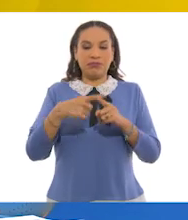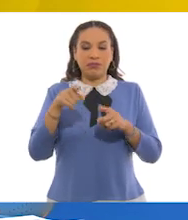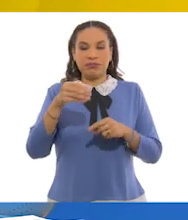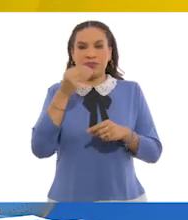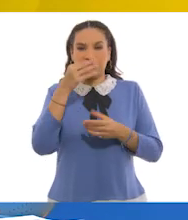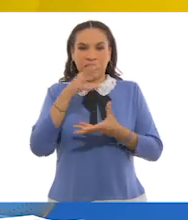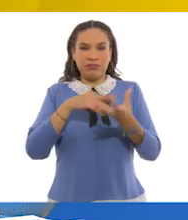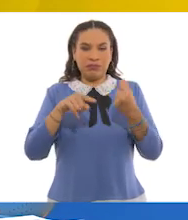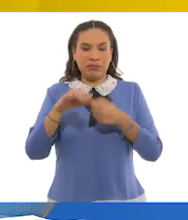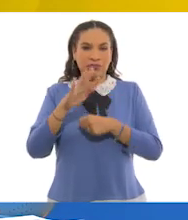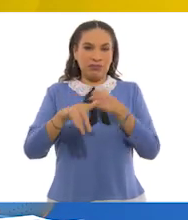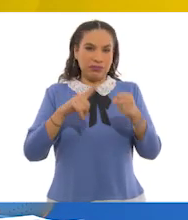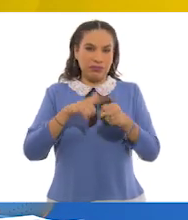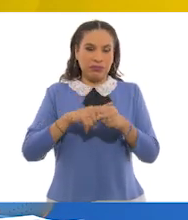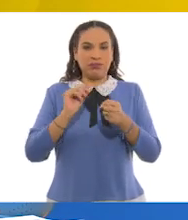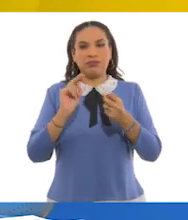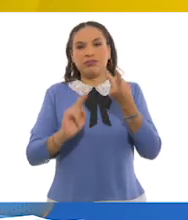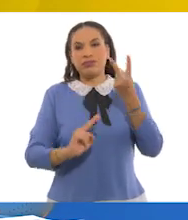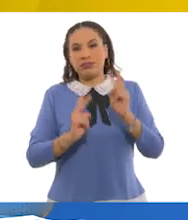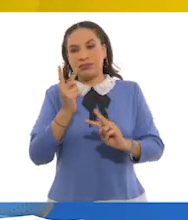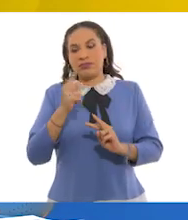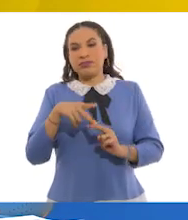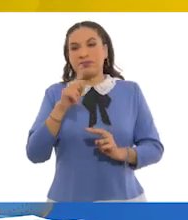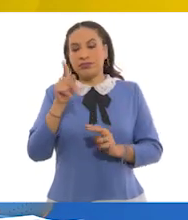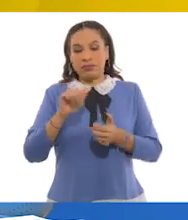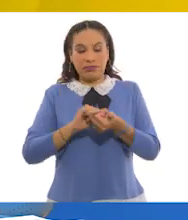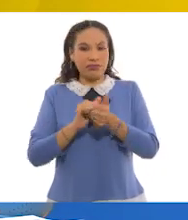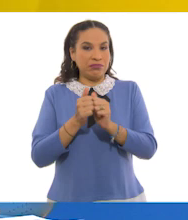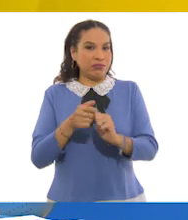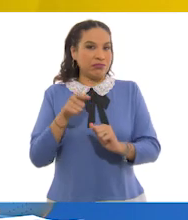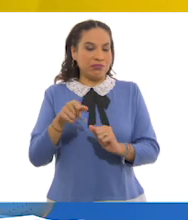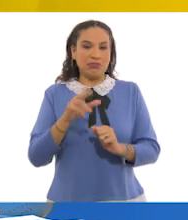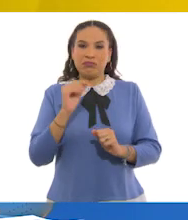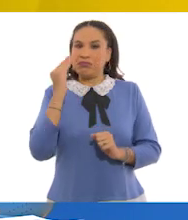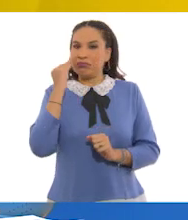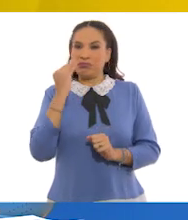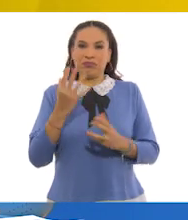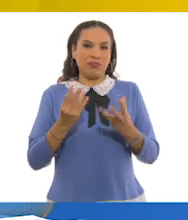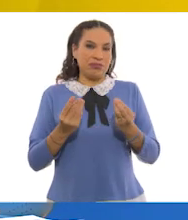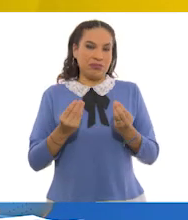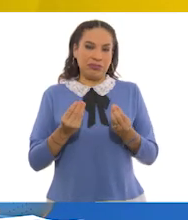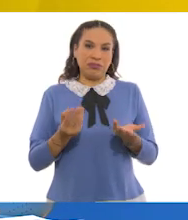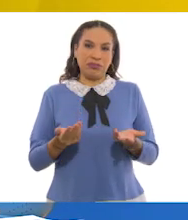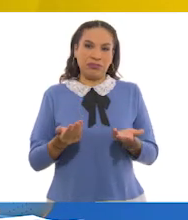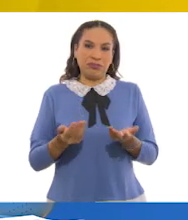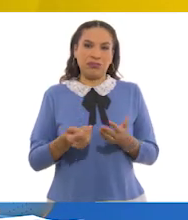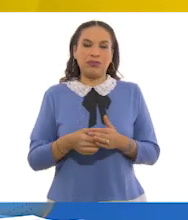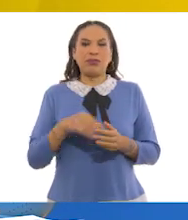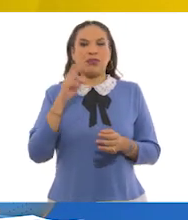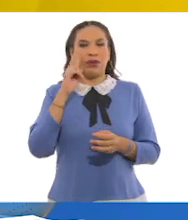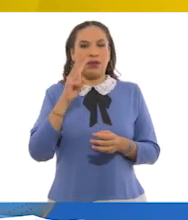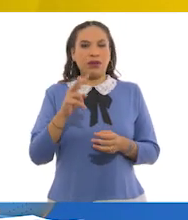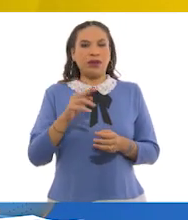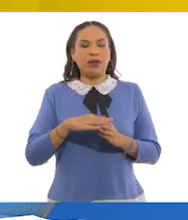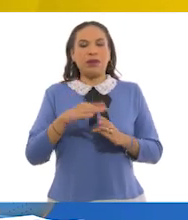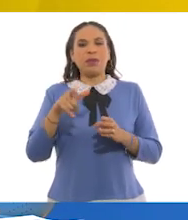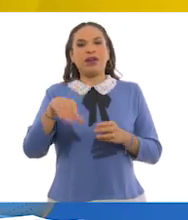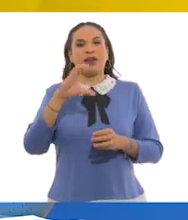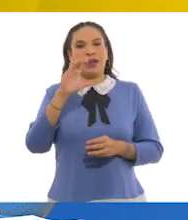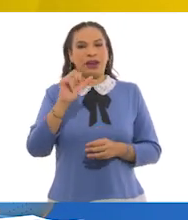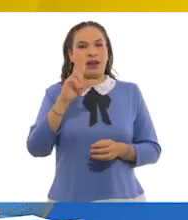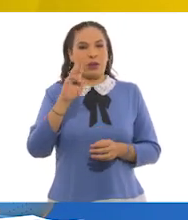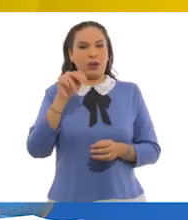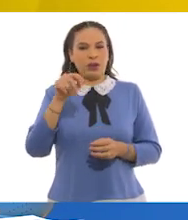comida son de origen animal o vegetal, pero su degradación no tarda mucho. Y tal como lo vimos en el ciclo del carbono,